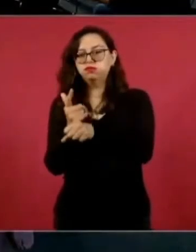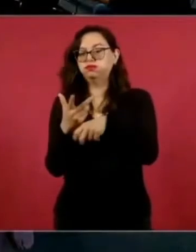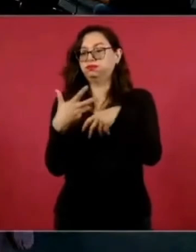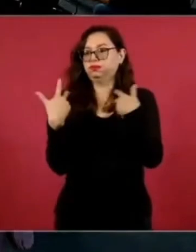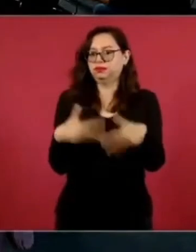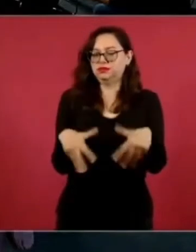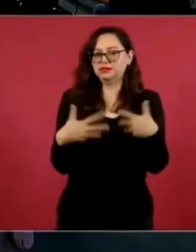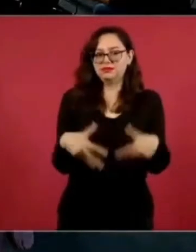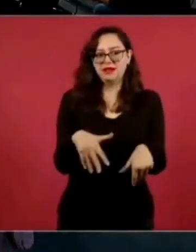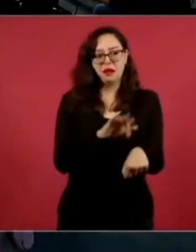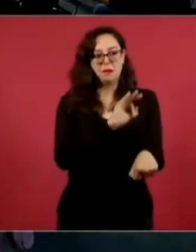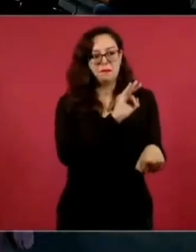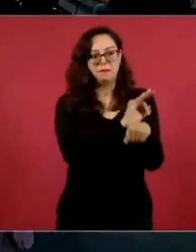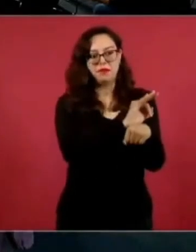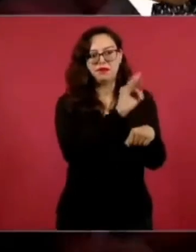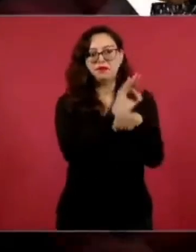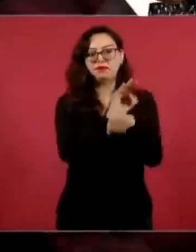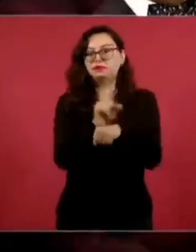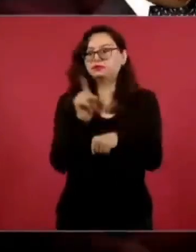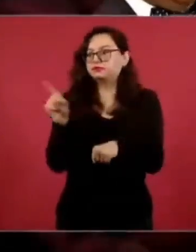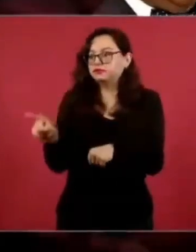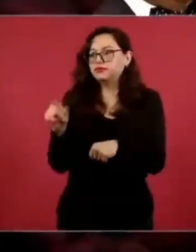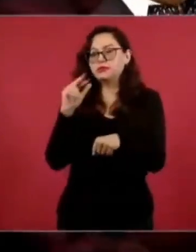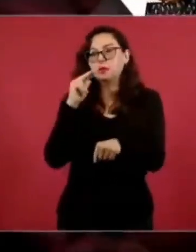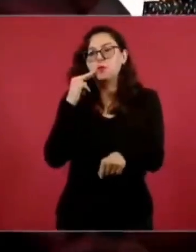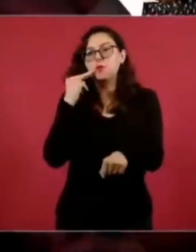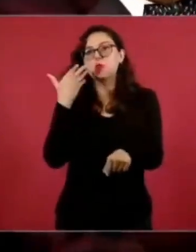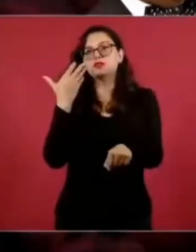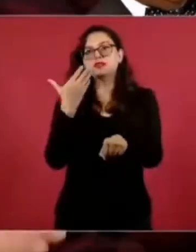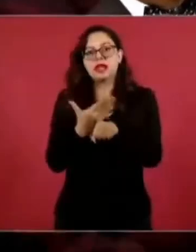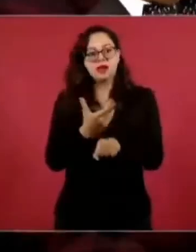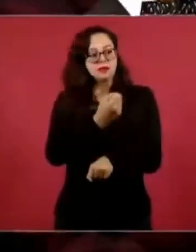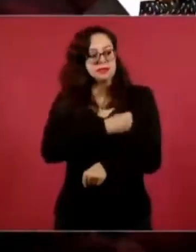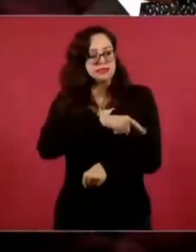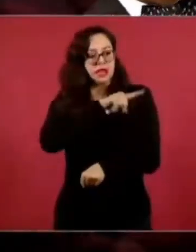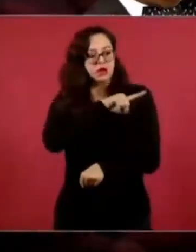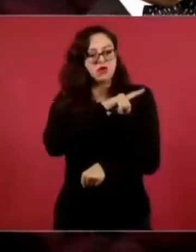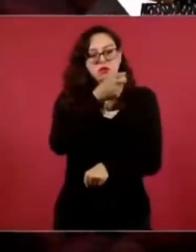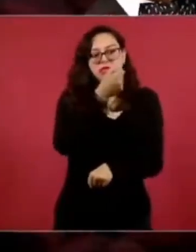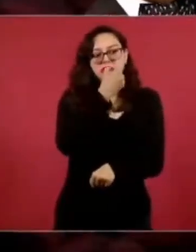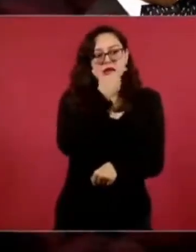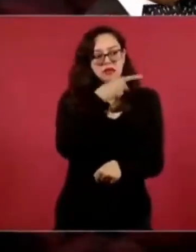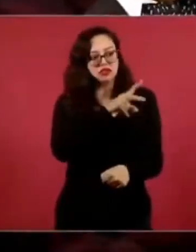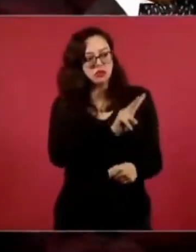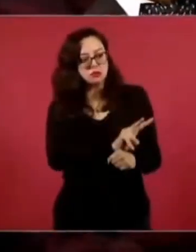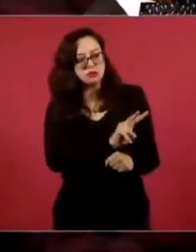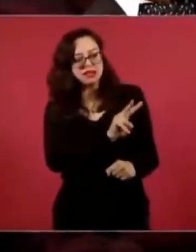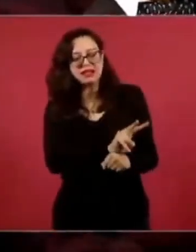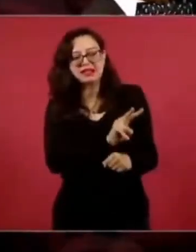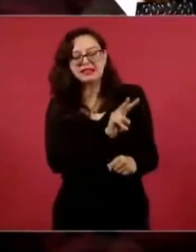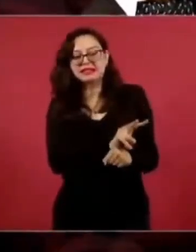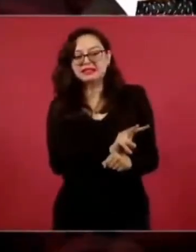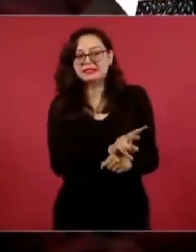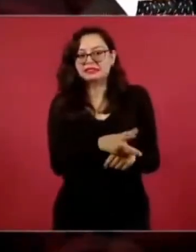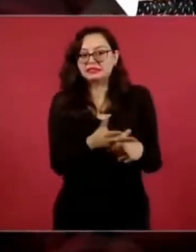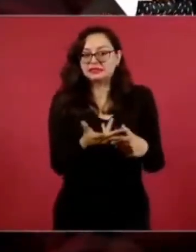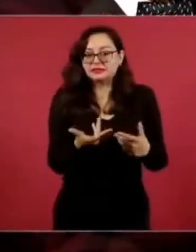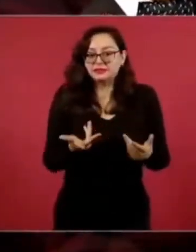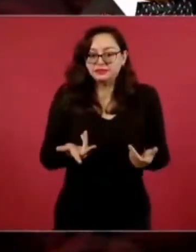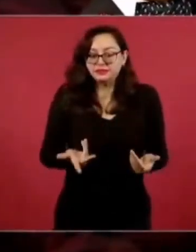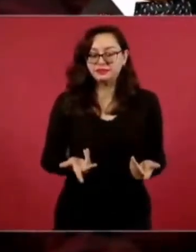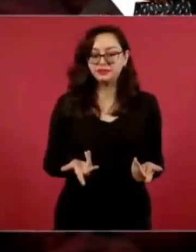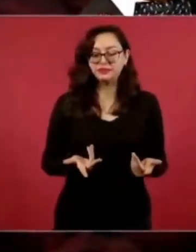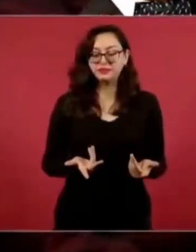es prácticamente la policía sanitaria, es la que se encarga de determinar qué entra y qué no entra en medicamentos, que además es un producto de alto